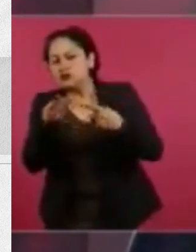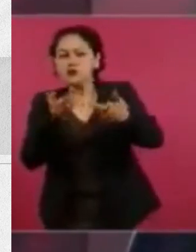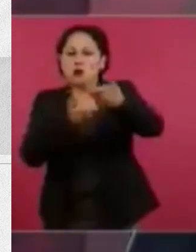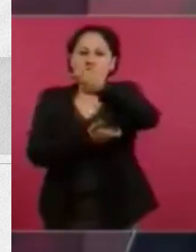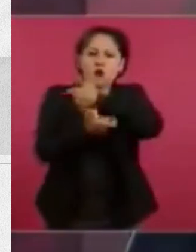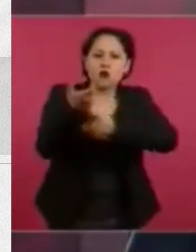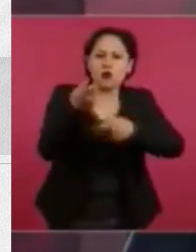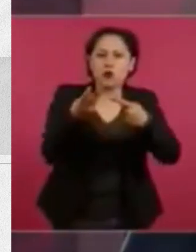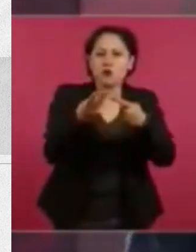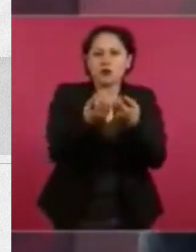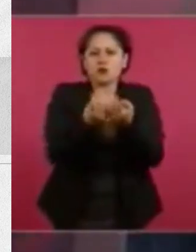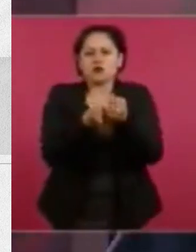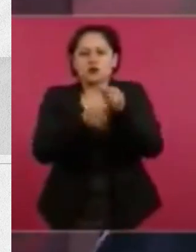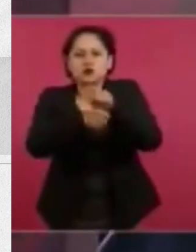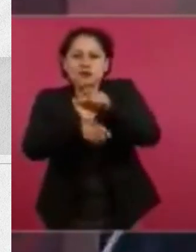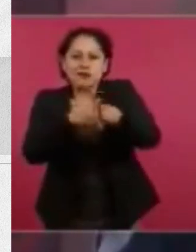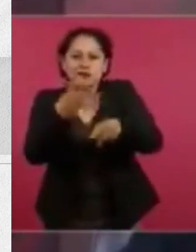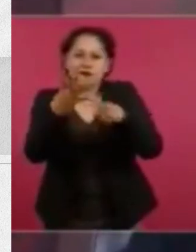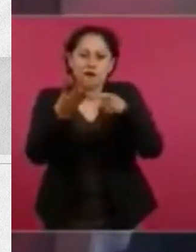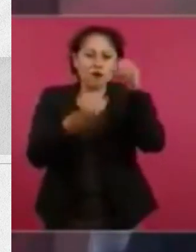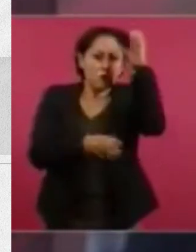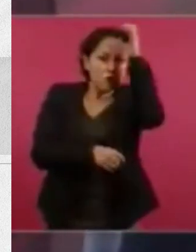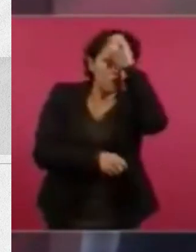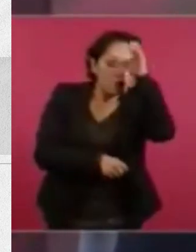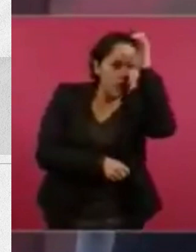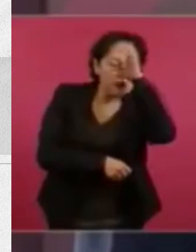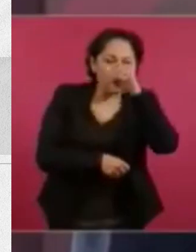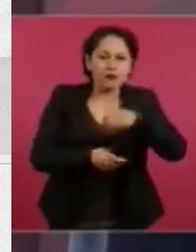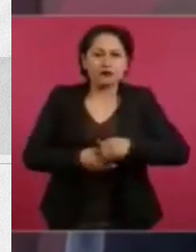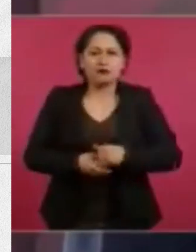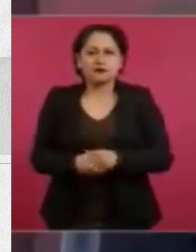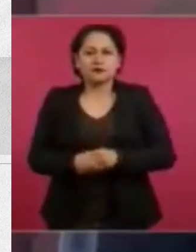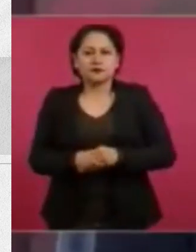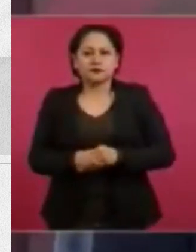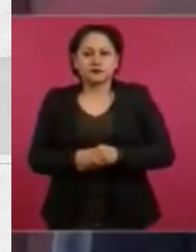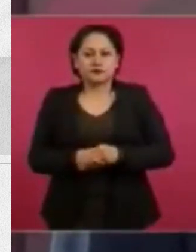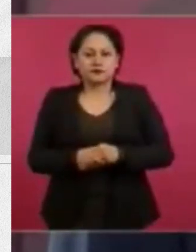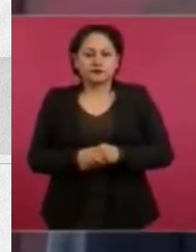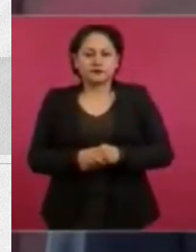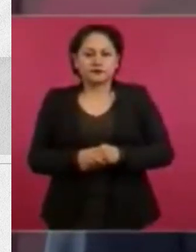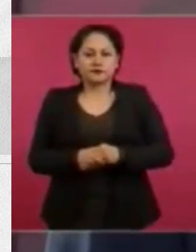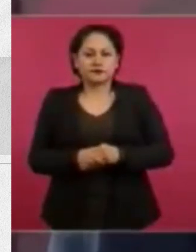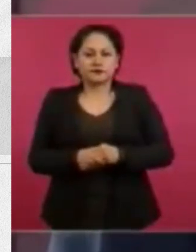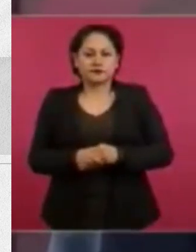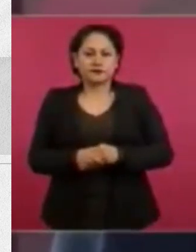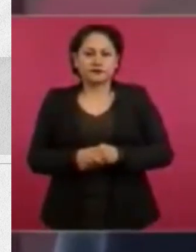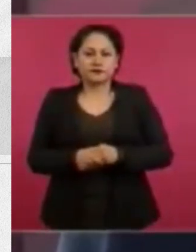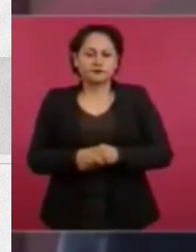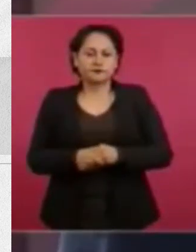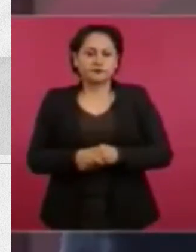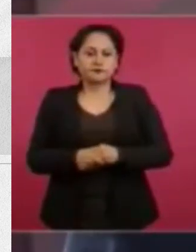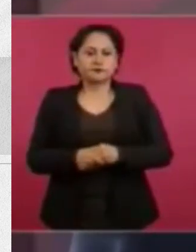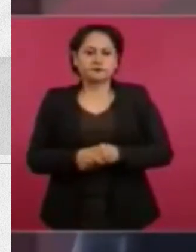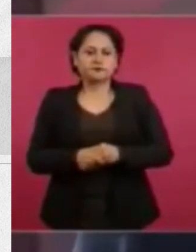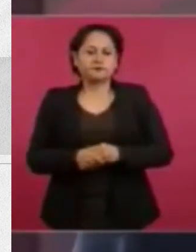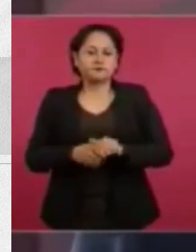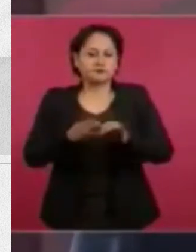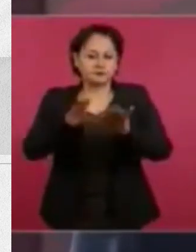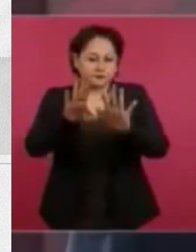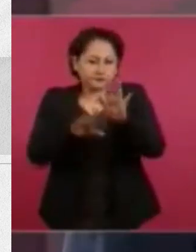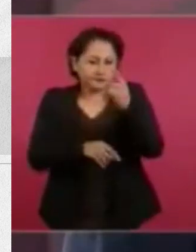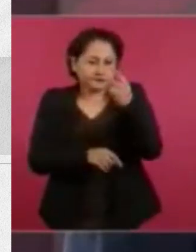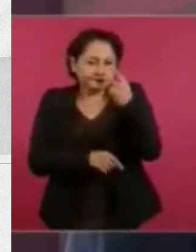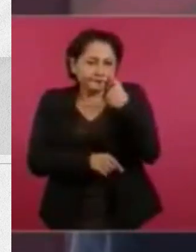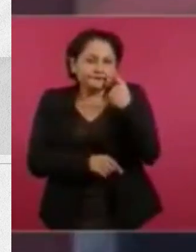en lo cultural, un ejemplo